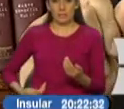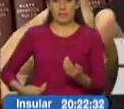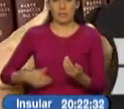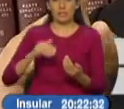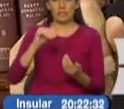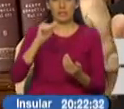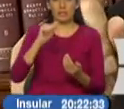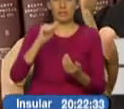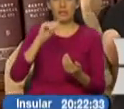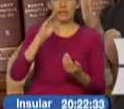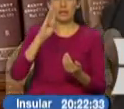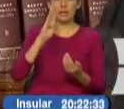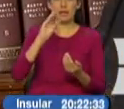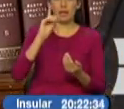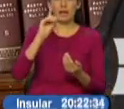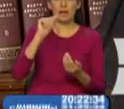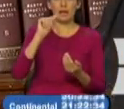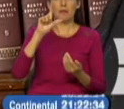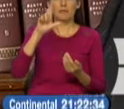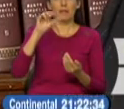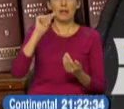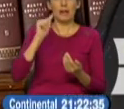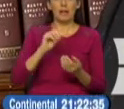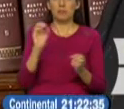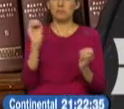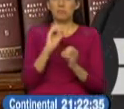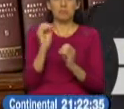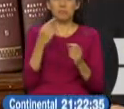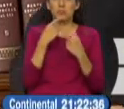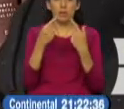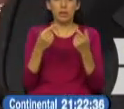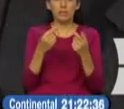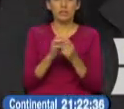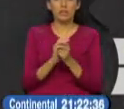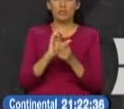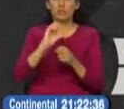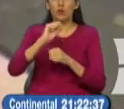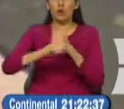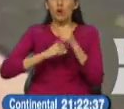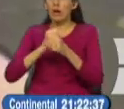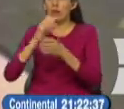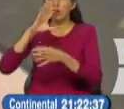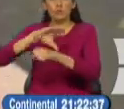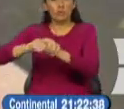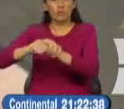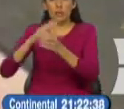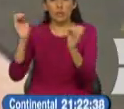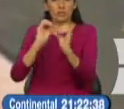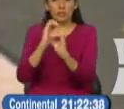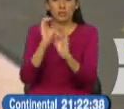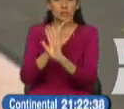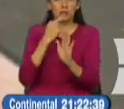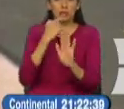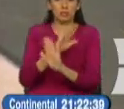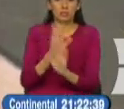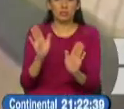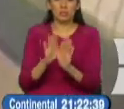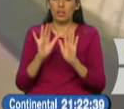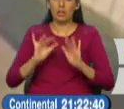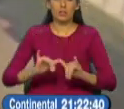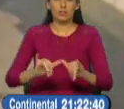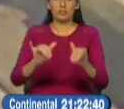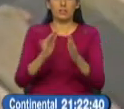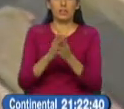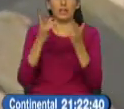sentencia alguna el principio de inocencia de él sigue intacto. Sobre Bucarán se sigue otro proceso también por